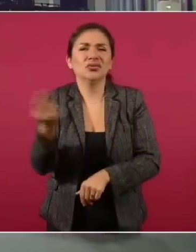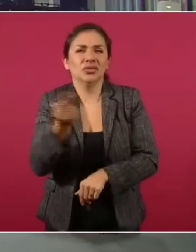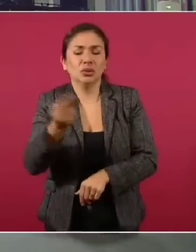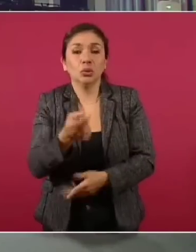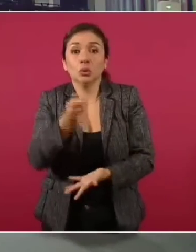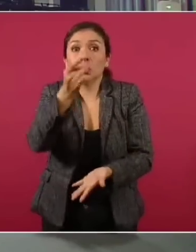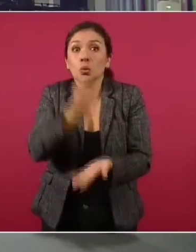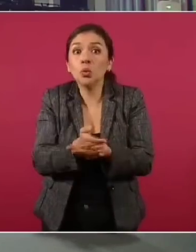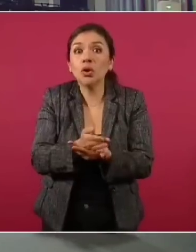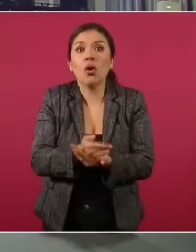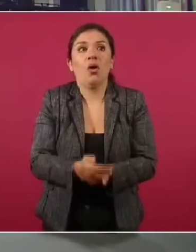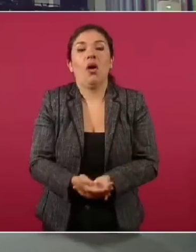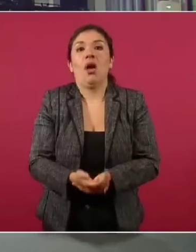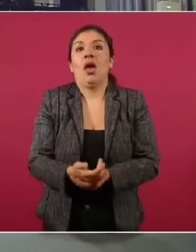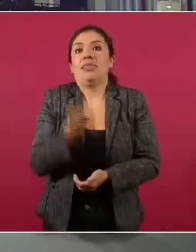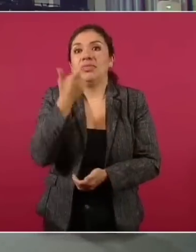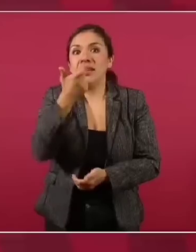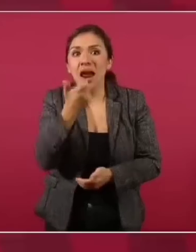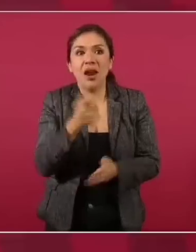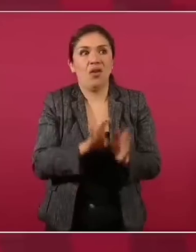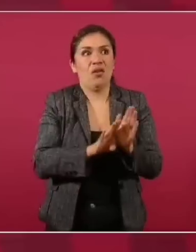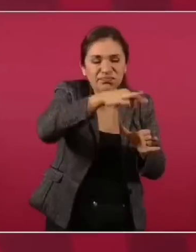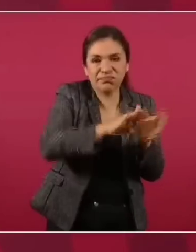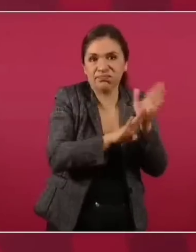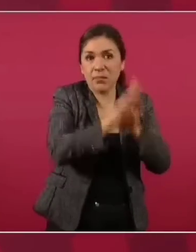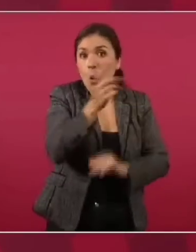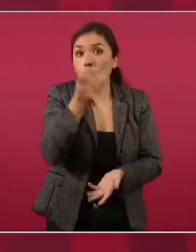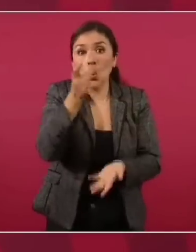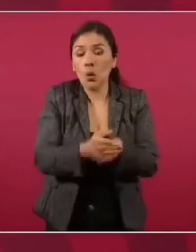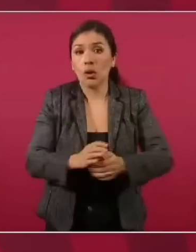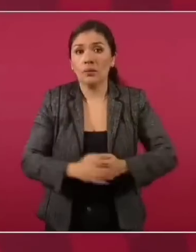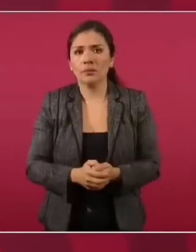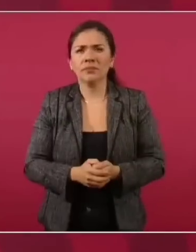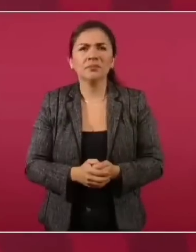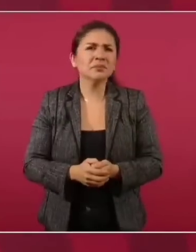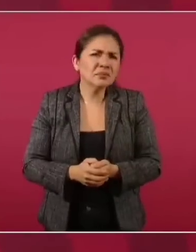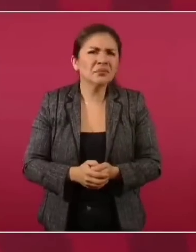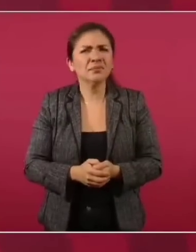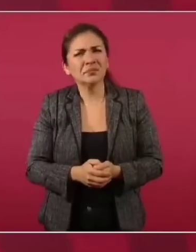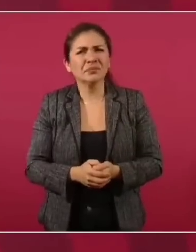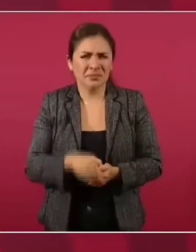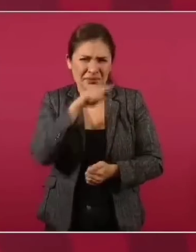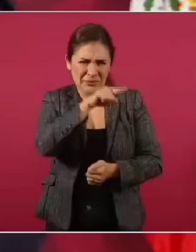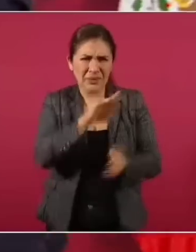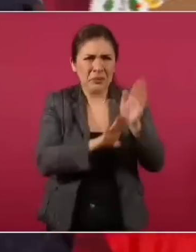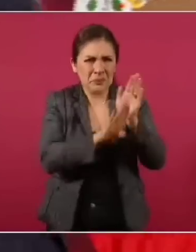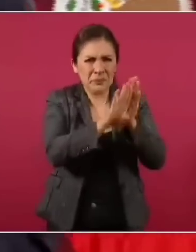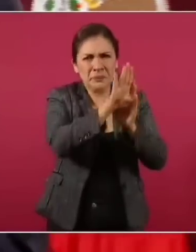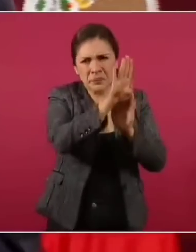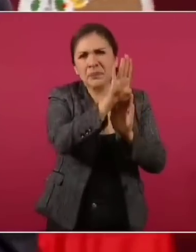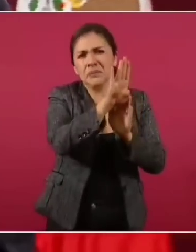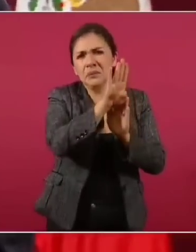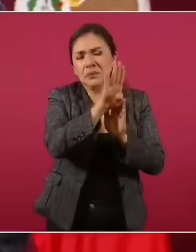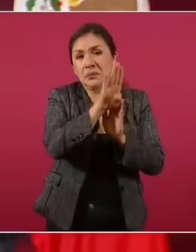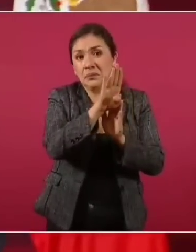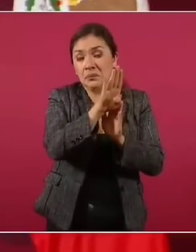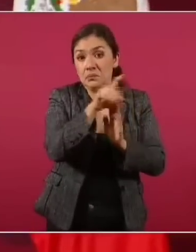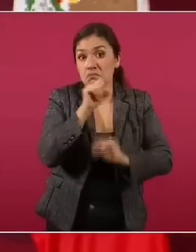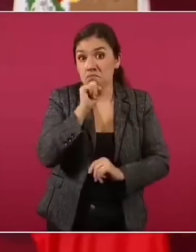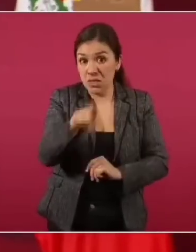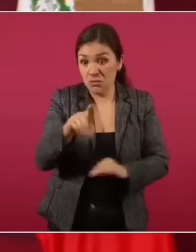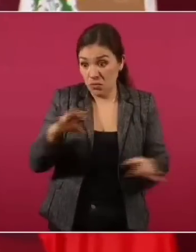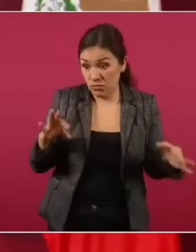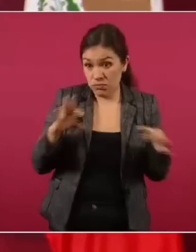Y todo fue crecimiento. El crecimiento es un parámetro que no tiene que ver